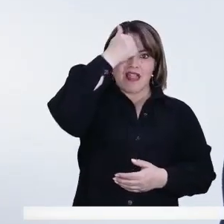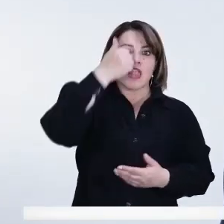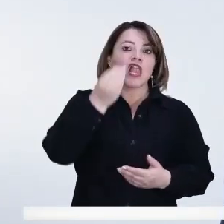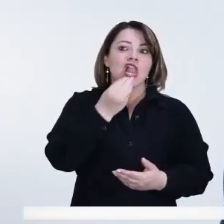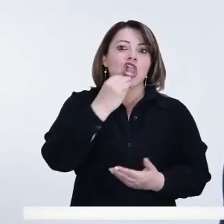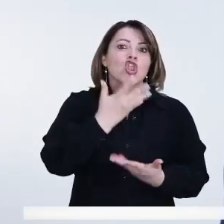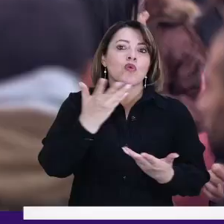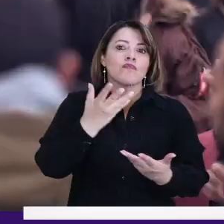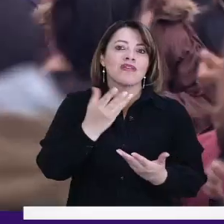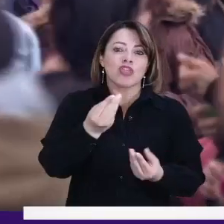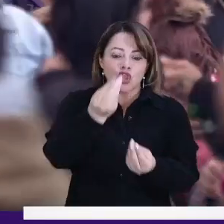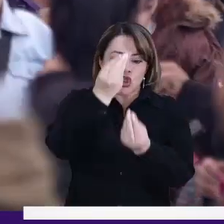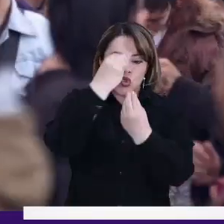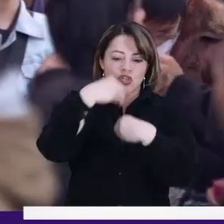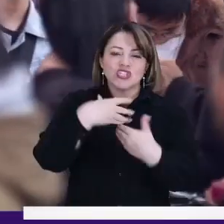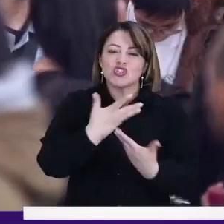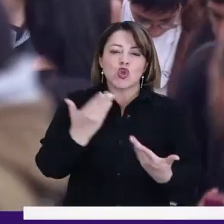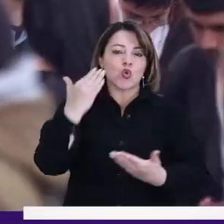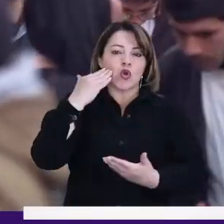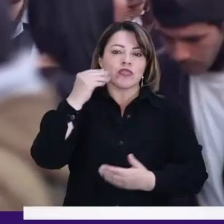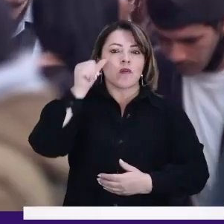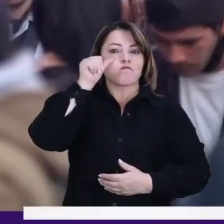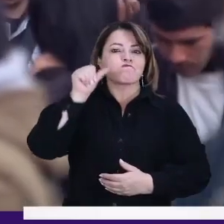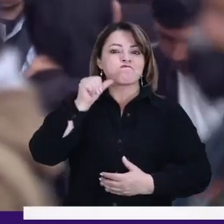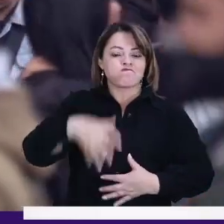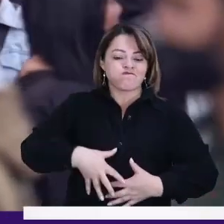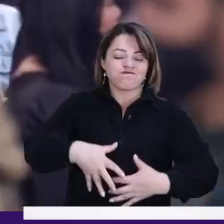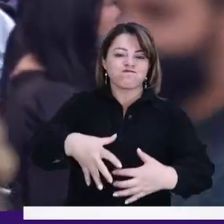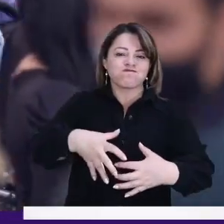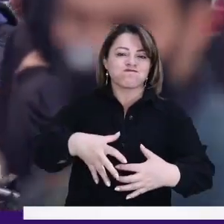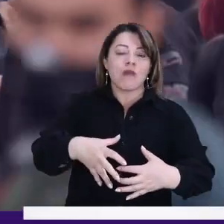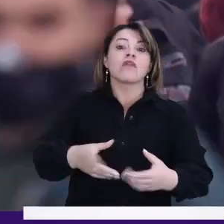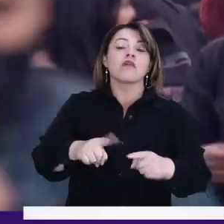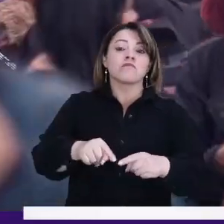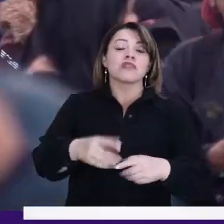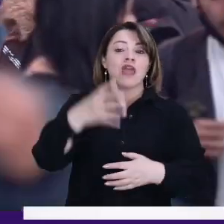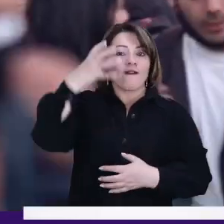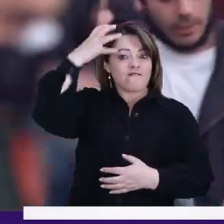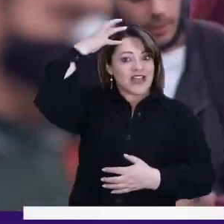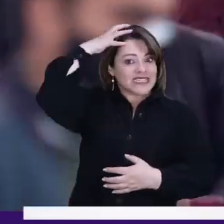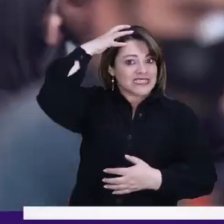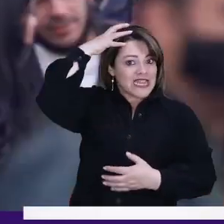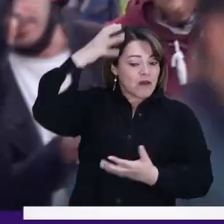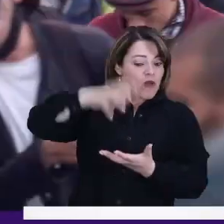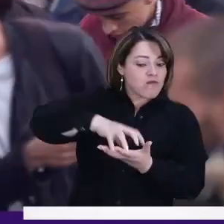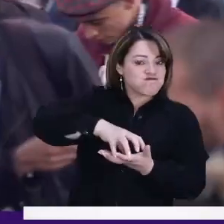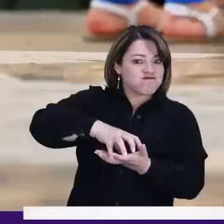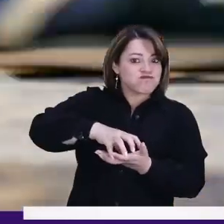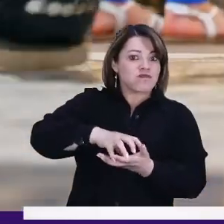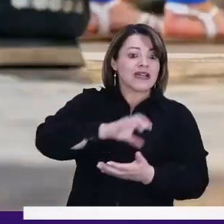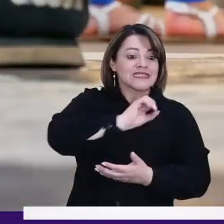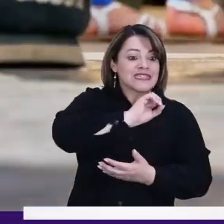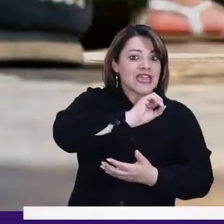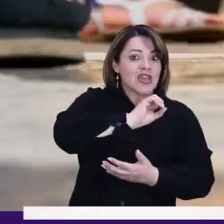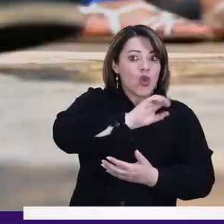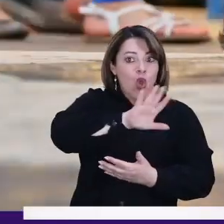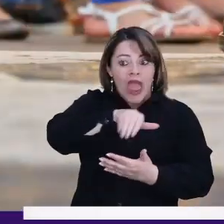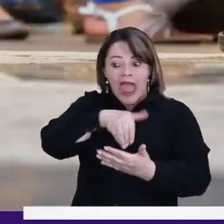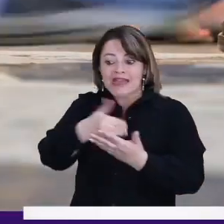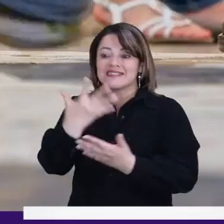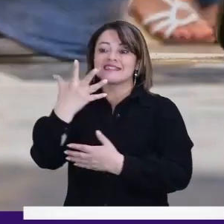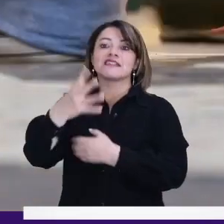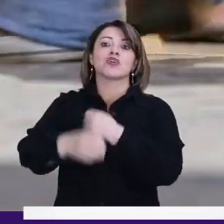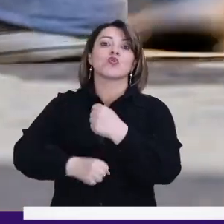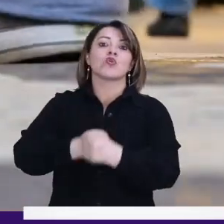desde antes de nacer, la nutrición. Porque además el cerebro se forma entre los cero y los cinco años. sea que